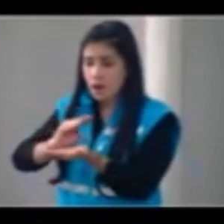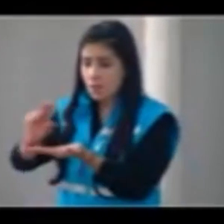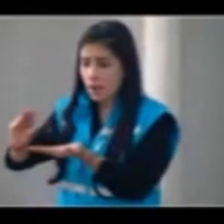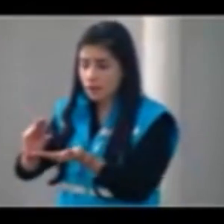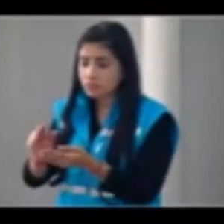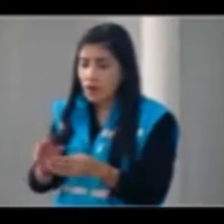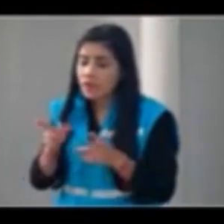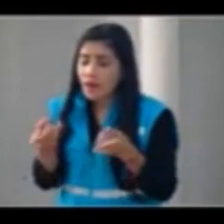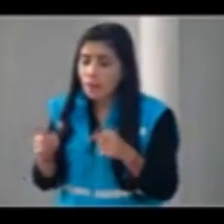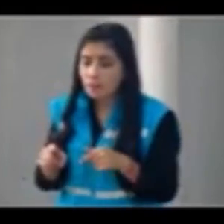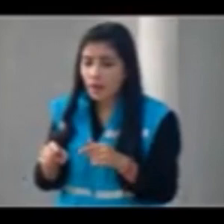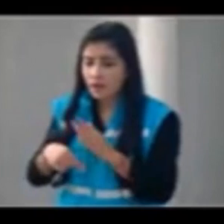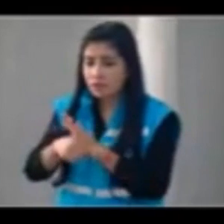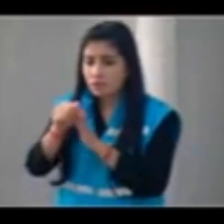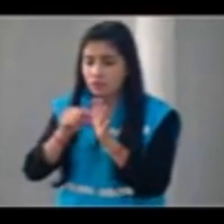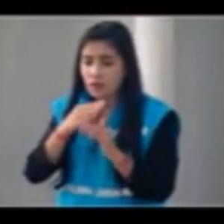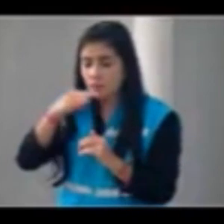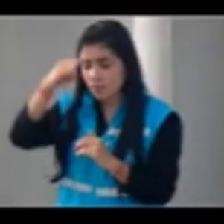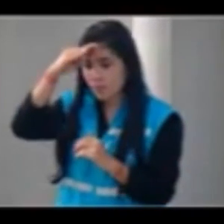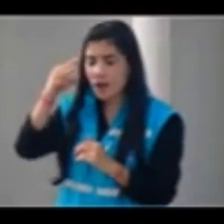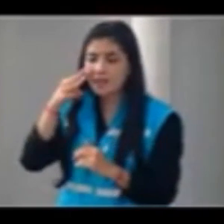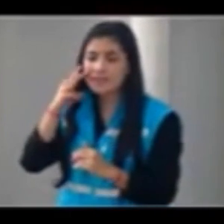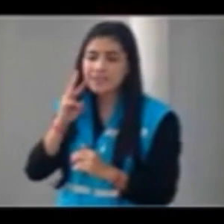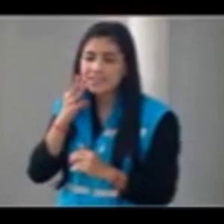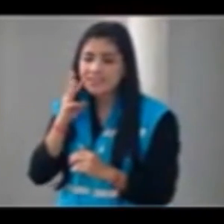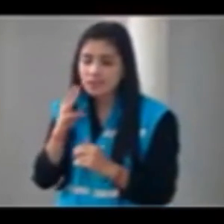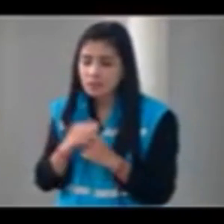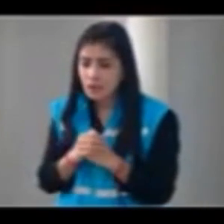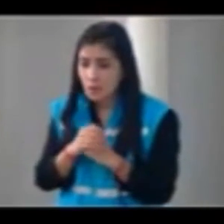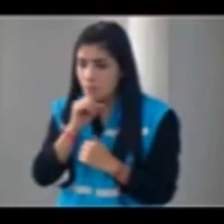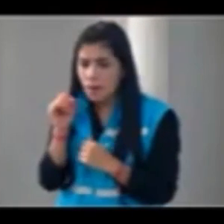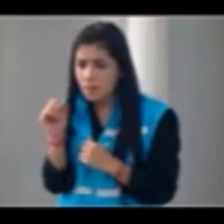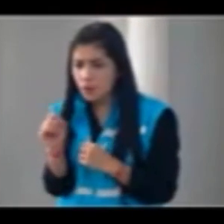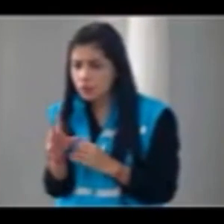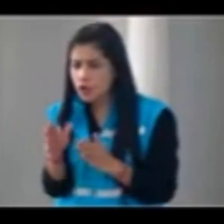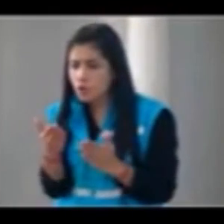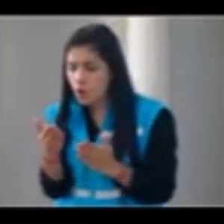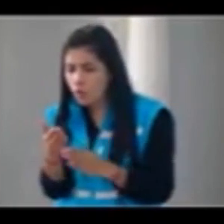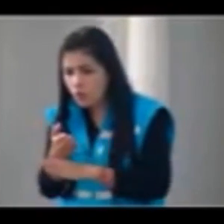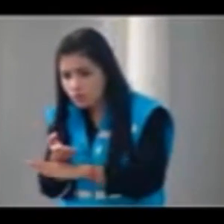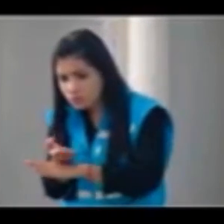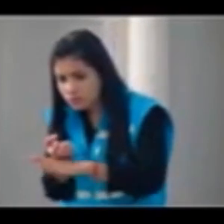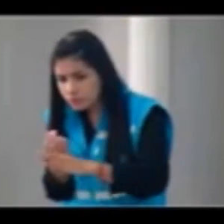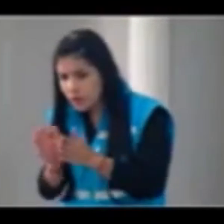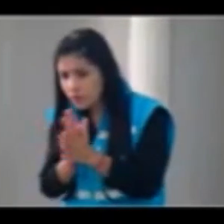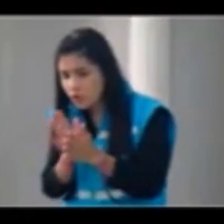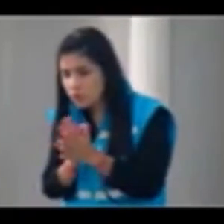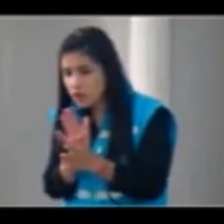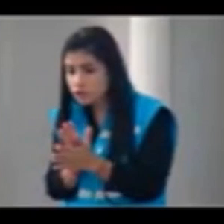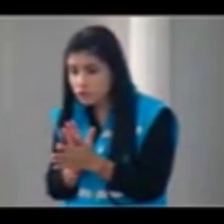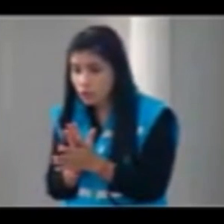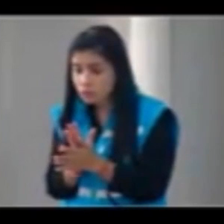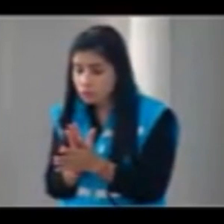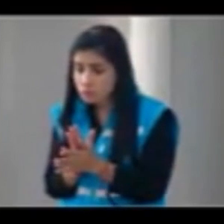Medellín, anunció que iban a iniciar un proceso para determinar si hubo o no violación normativa en el contrato firmado entre el canal y el hotel